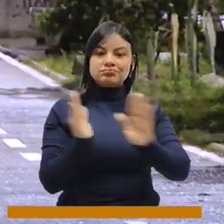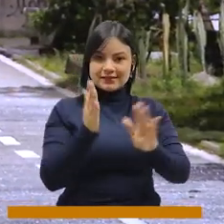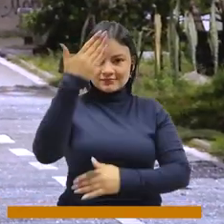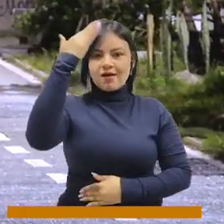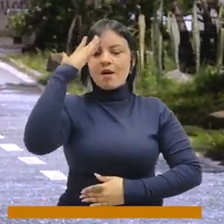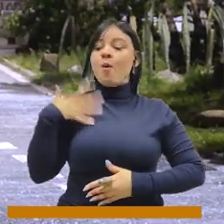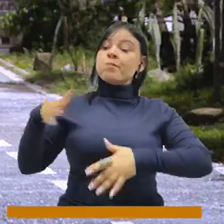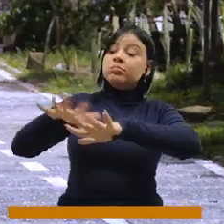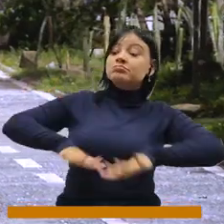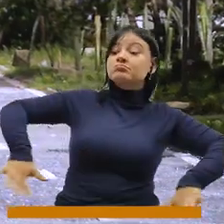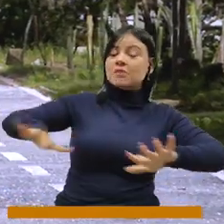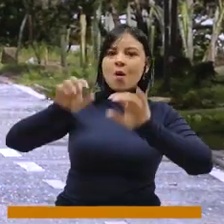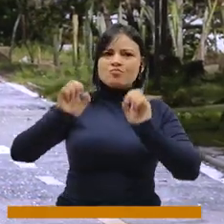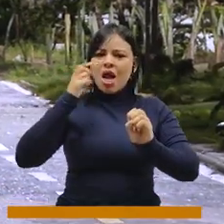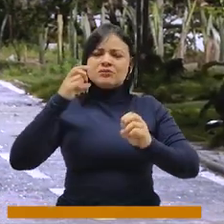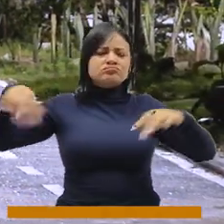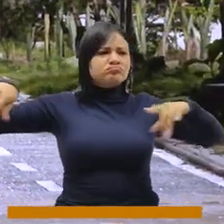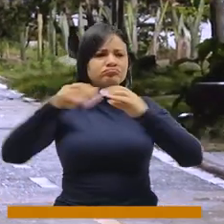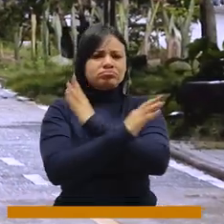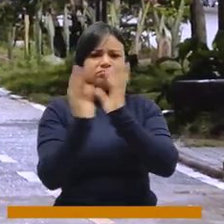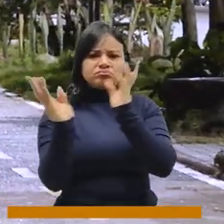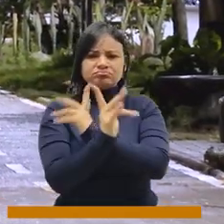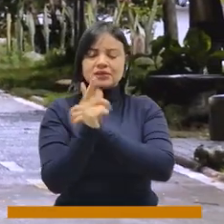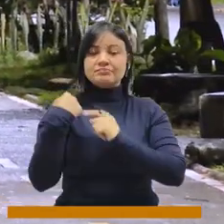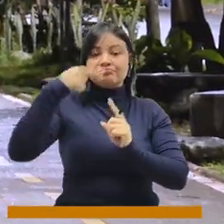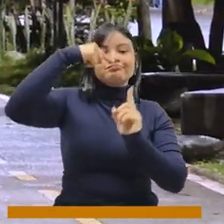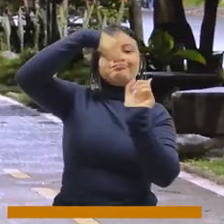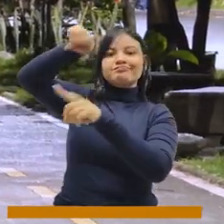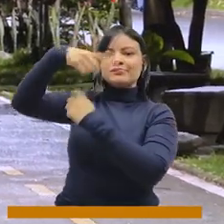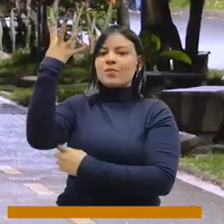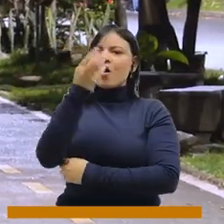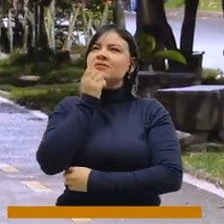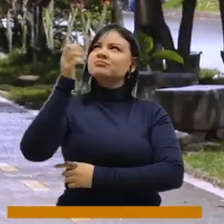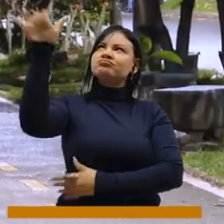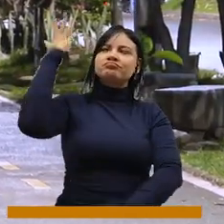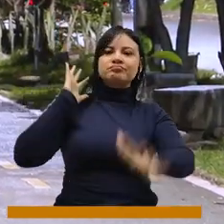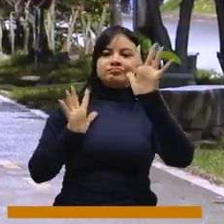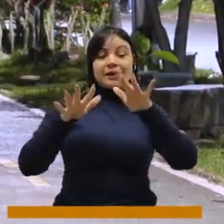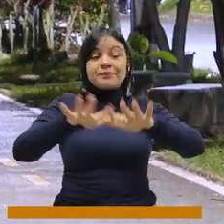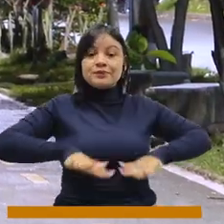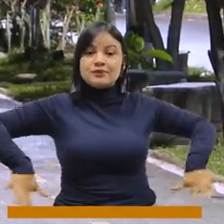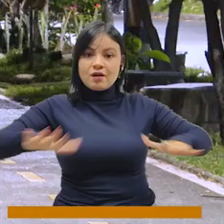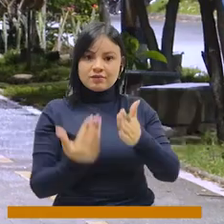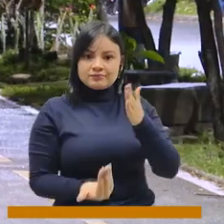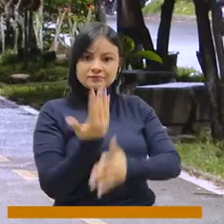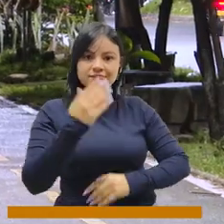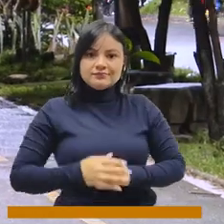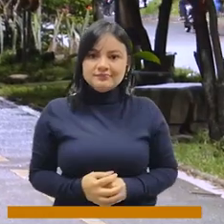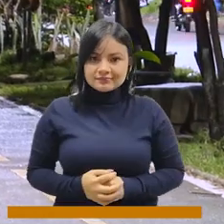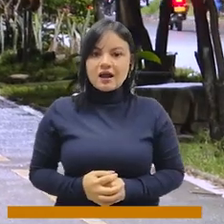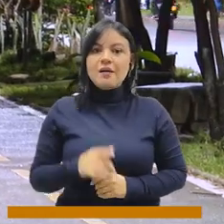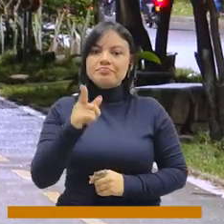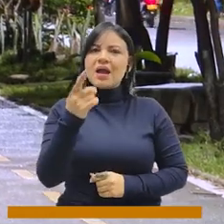un corredor turístico súper especial, súper bonito que va a cubrir toda esta ciudad de la Nuevo Occidente y que vamos a poder atraer a todos